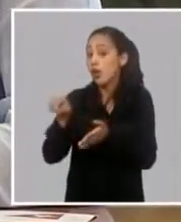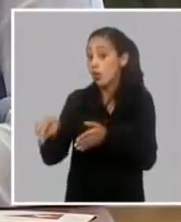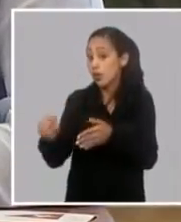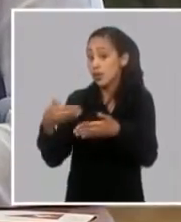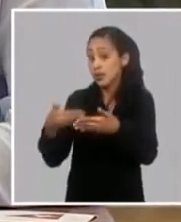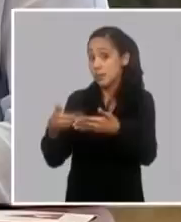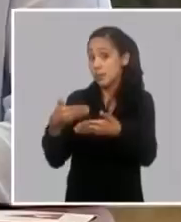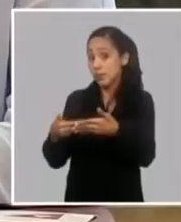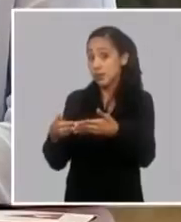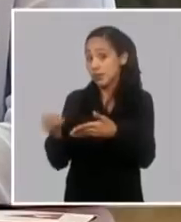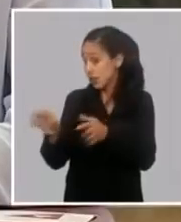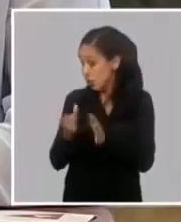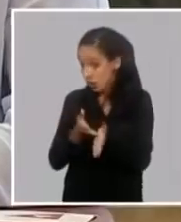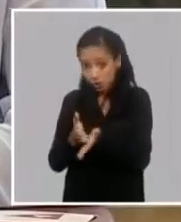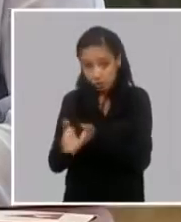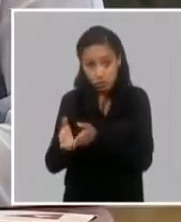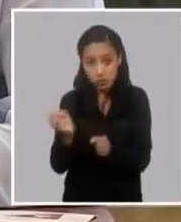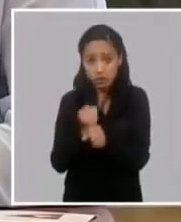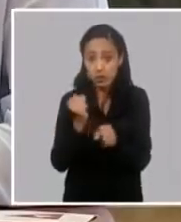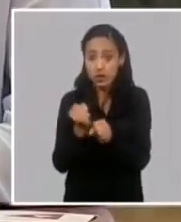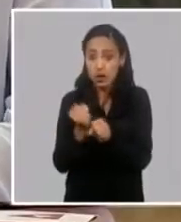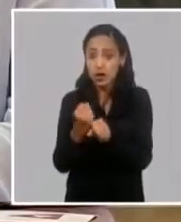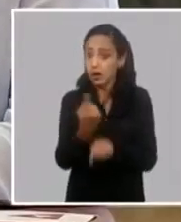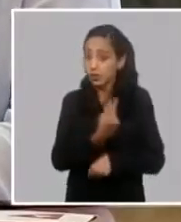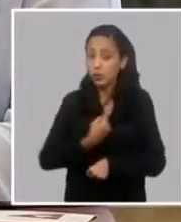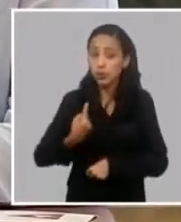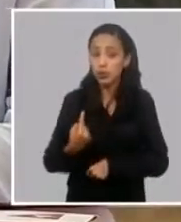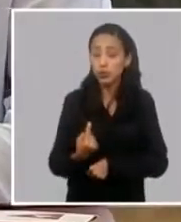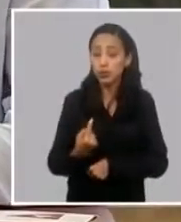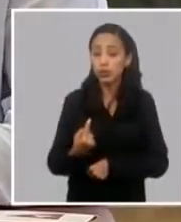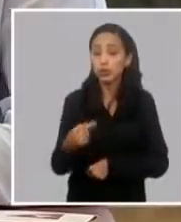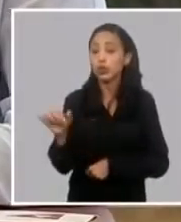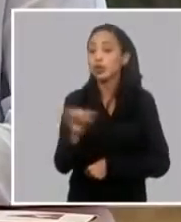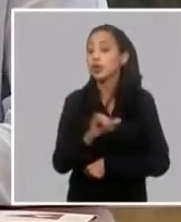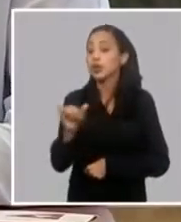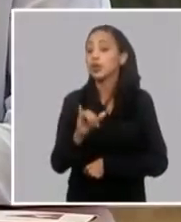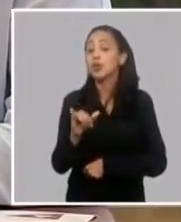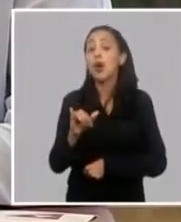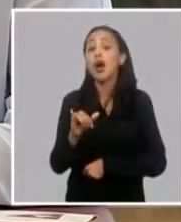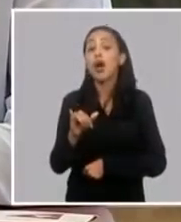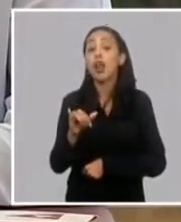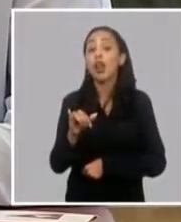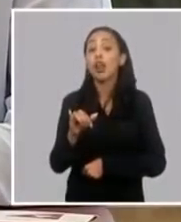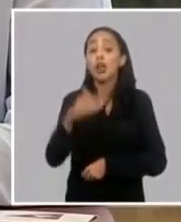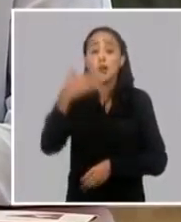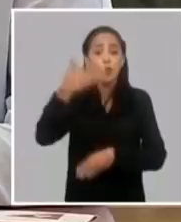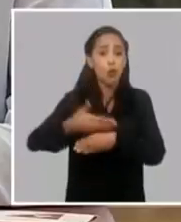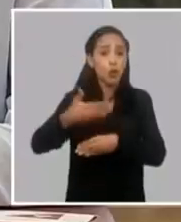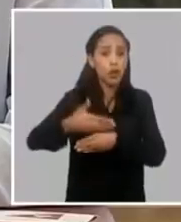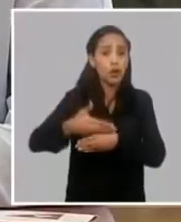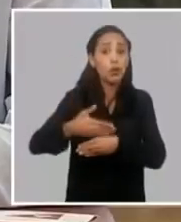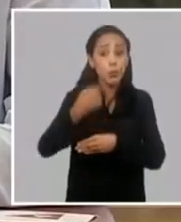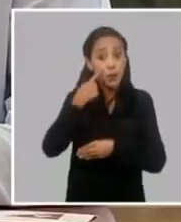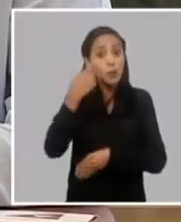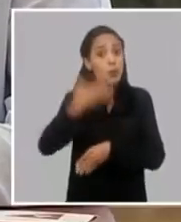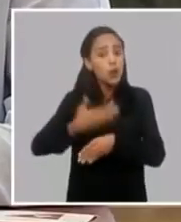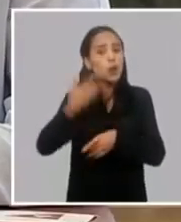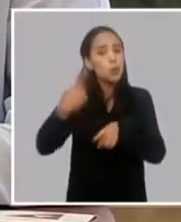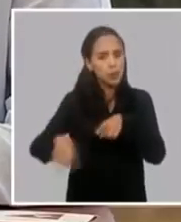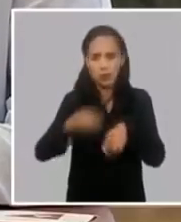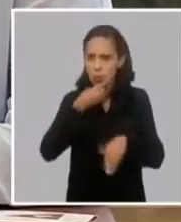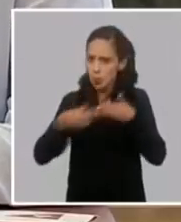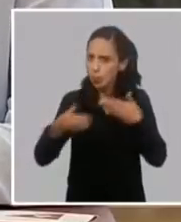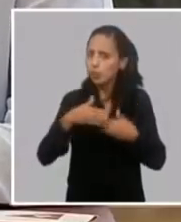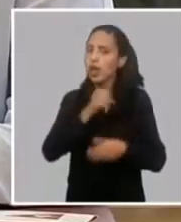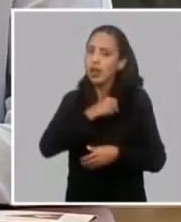además sigue trabajando con nosotros que ha evadido bloqueo que trata de alguna manera de apoyar y de tener un